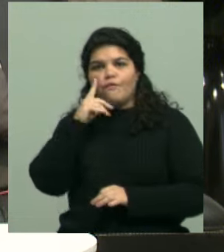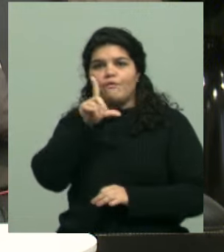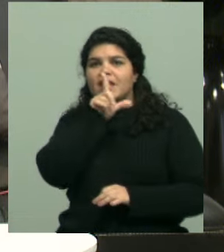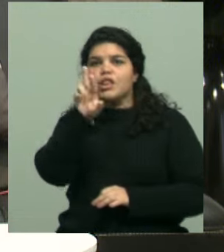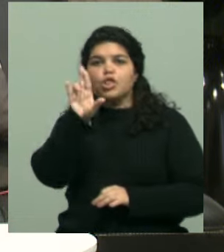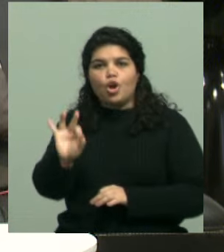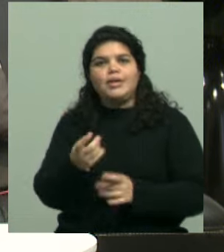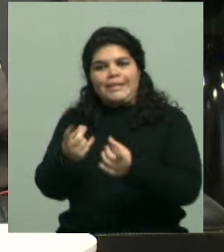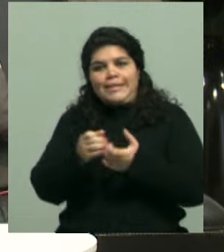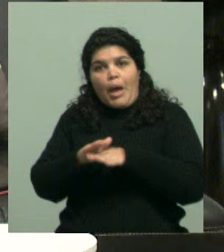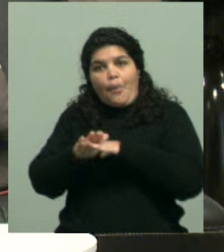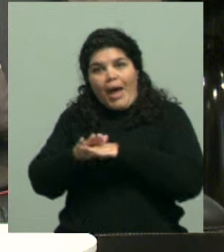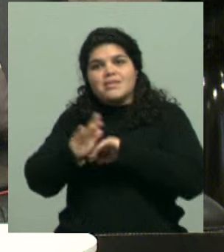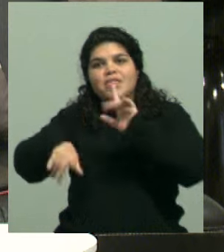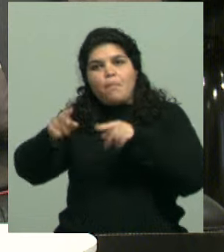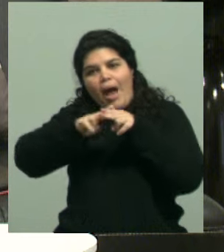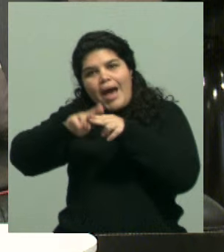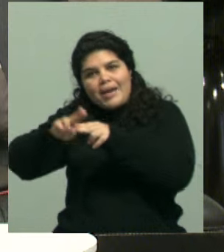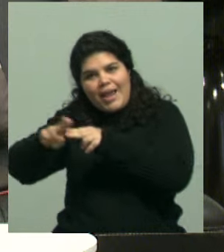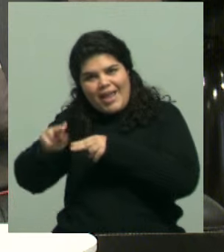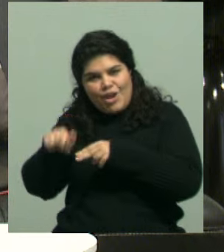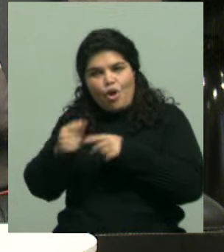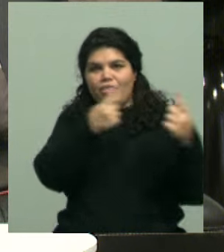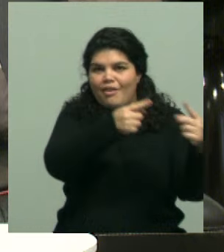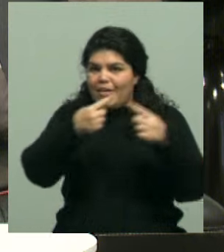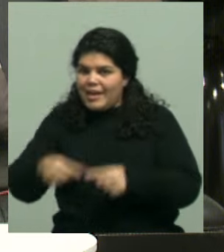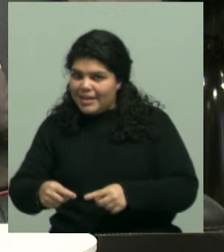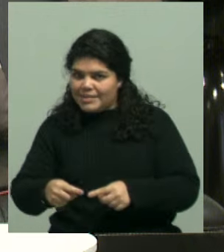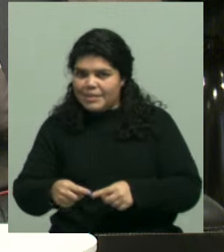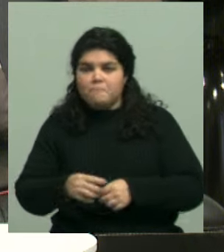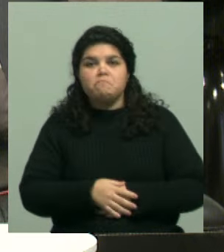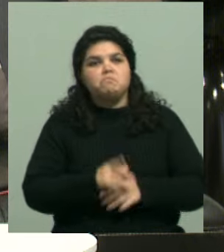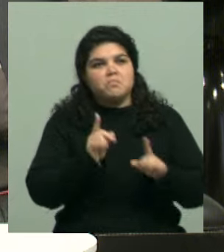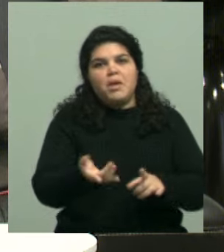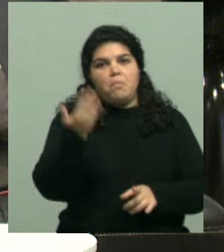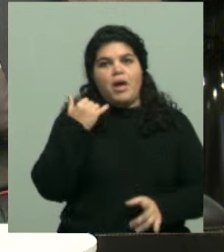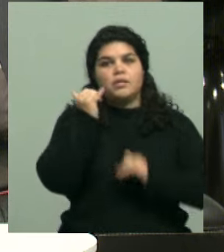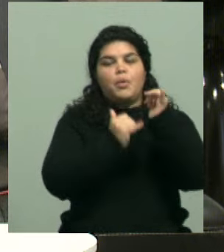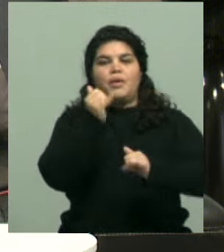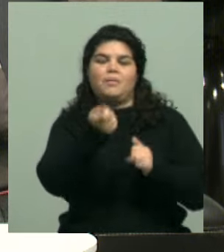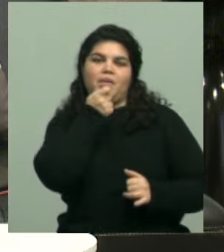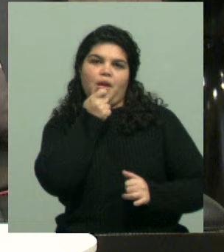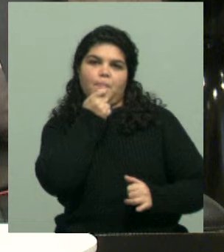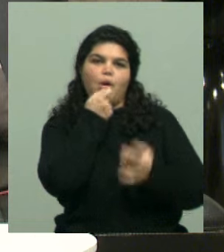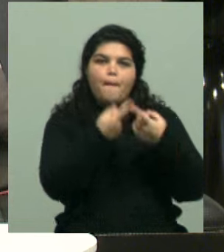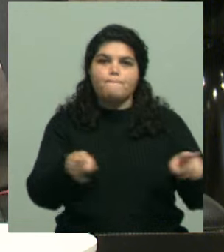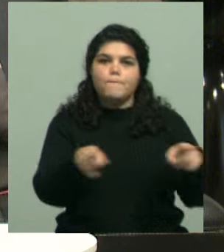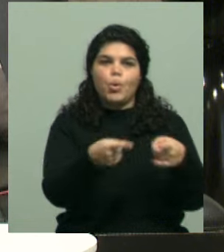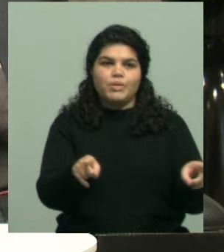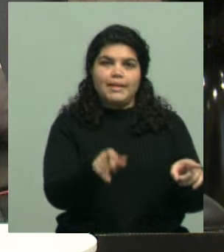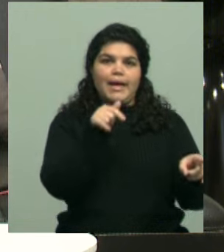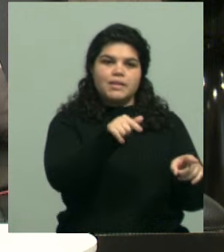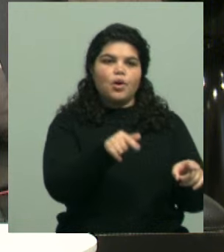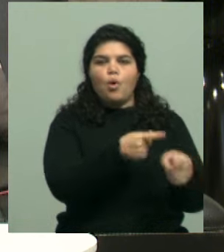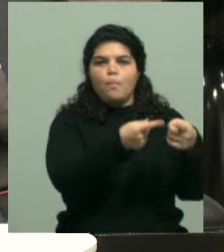está desde hace un montón y bueno, uno también se da cuenta cuando es un filtro o no. Como te dije recién, el paralelismo con la música. Vos usás un plugin que hace sonar como una